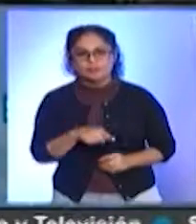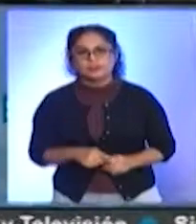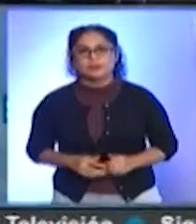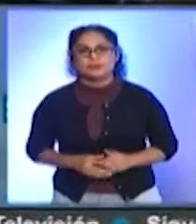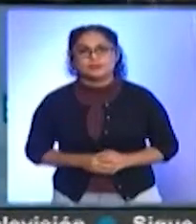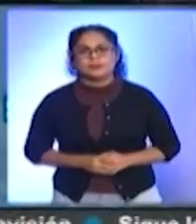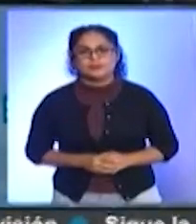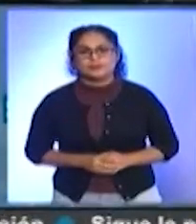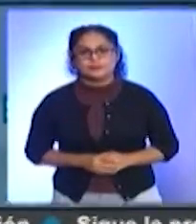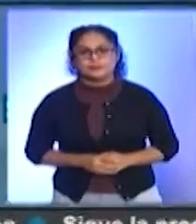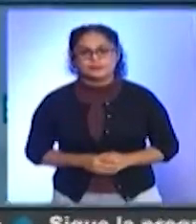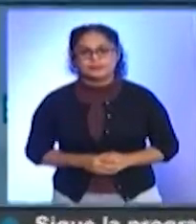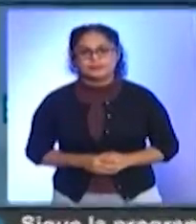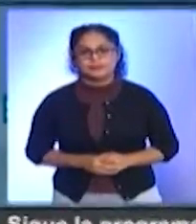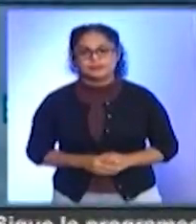Rafael Silva.